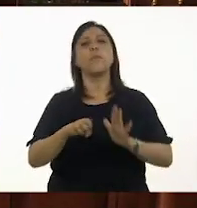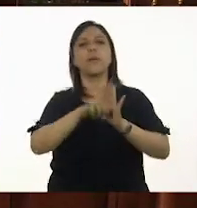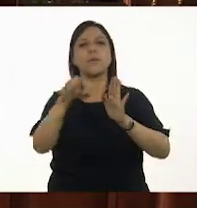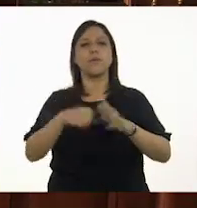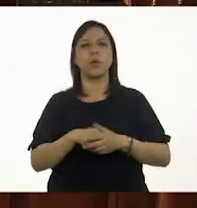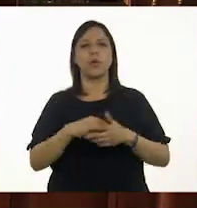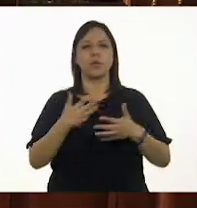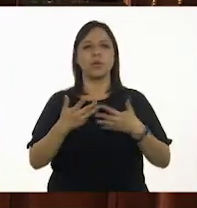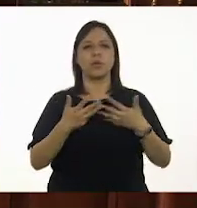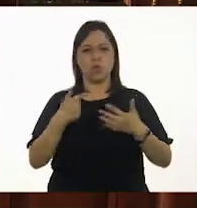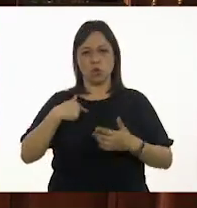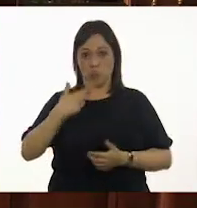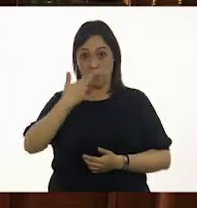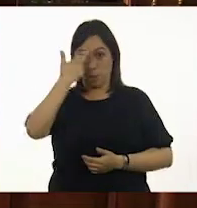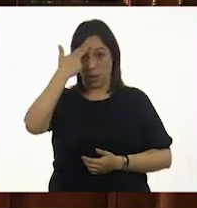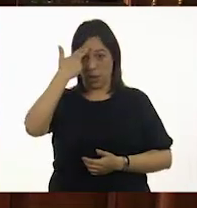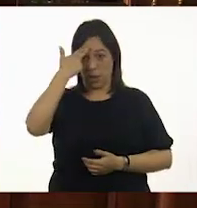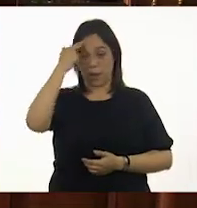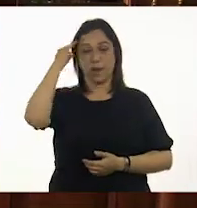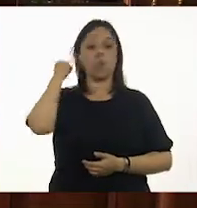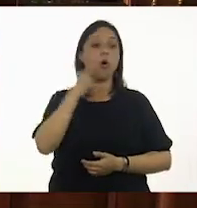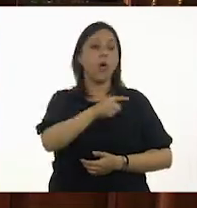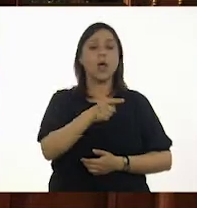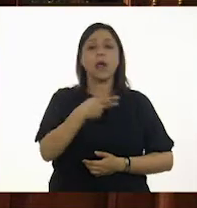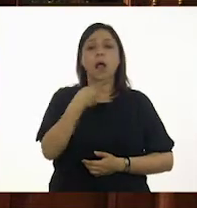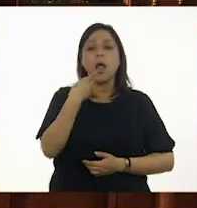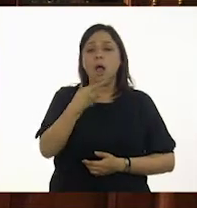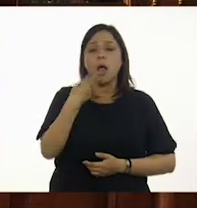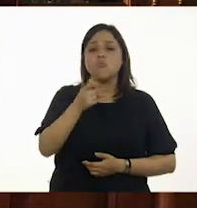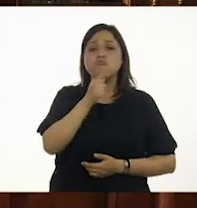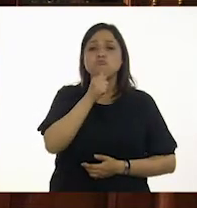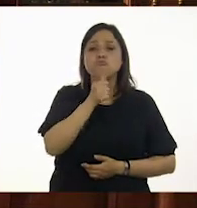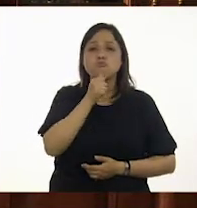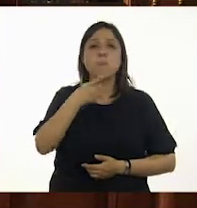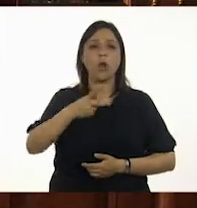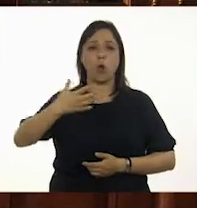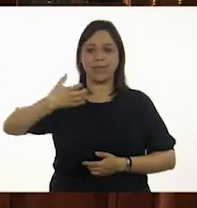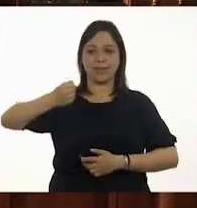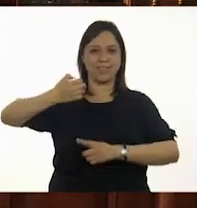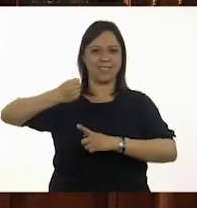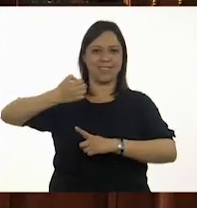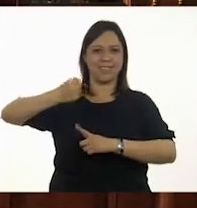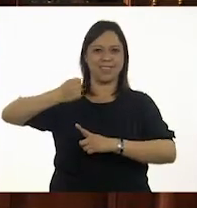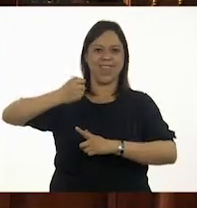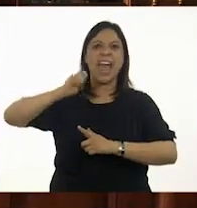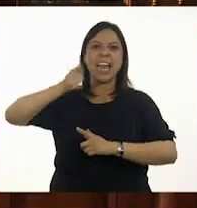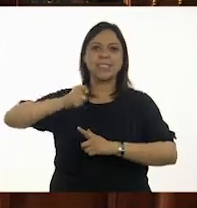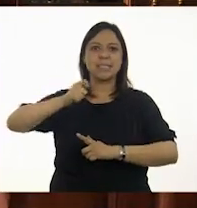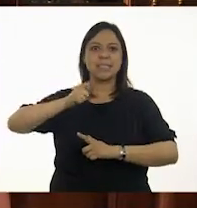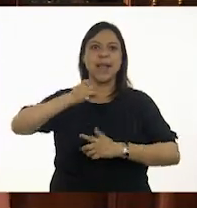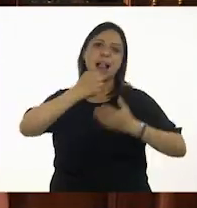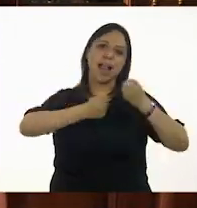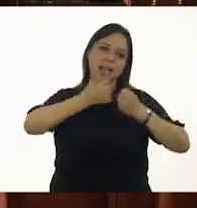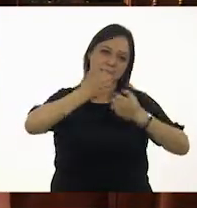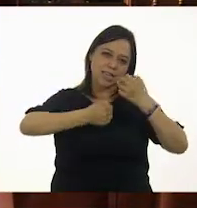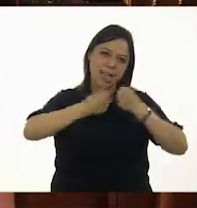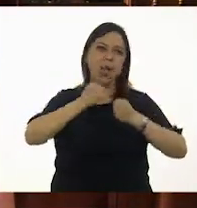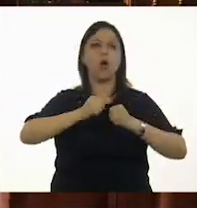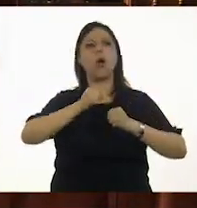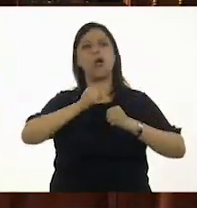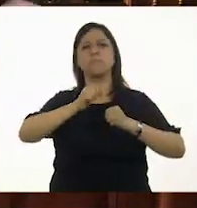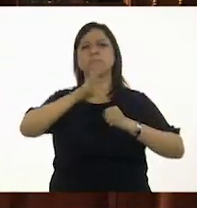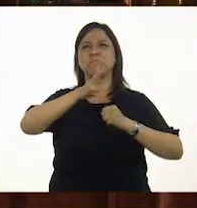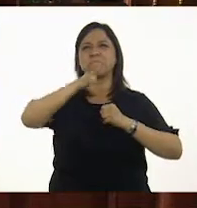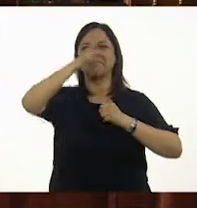cuando déme no podía hablar porque era muy pequeñito, para leche era esto, ¿no? Y luego no me acuerdo si era papá o